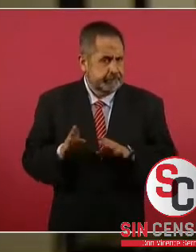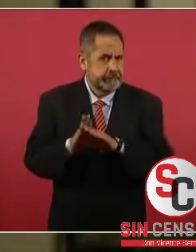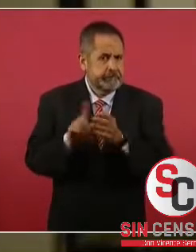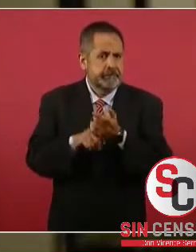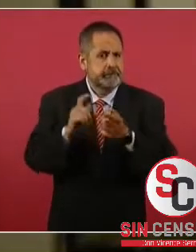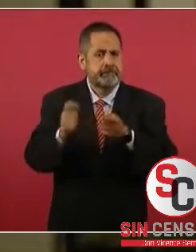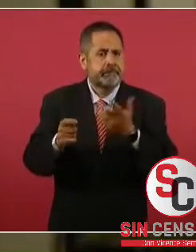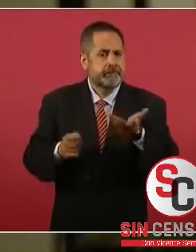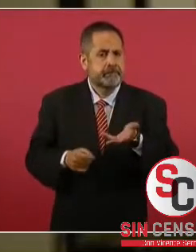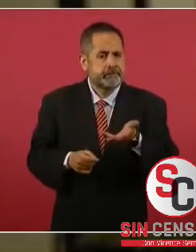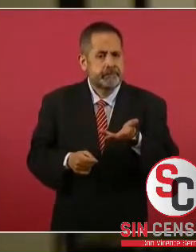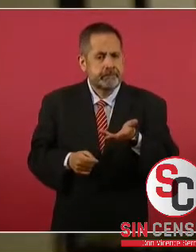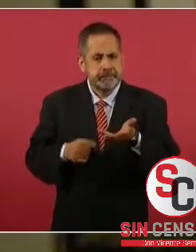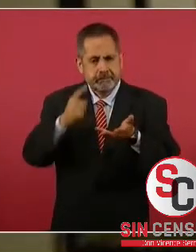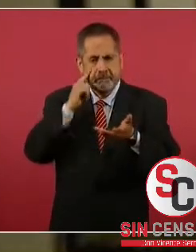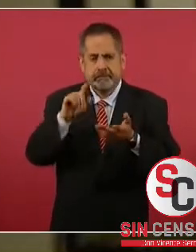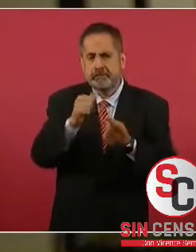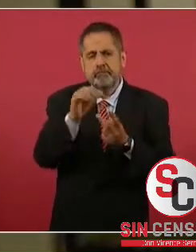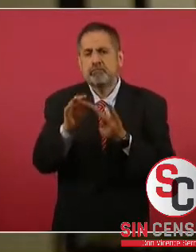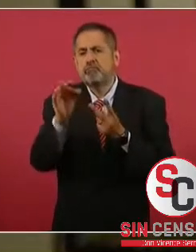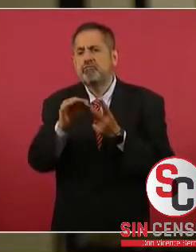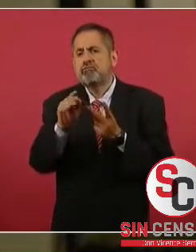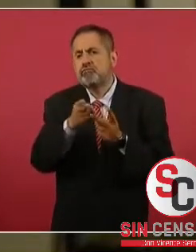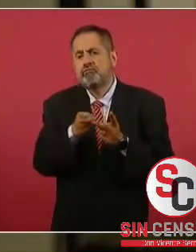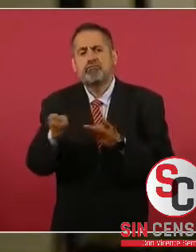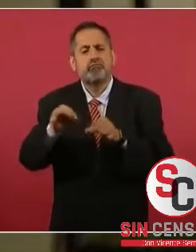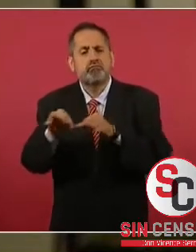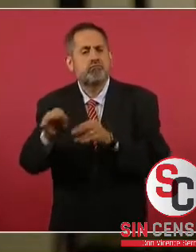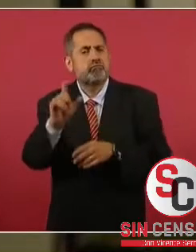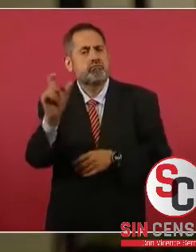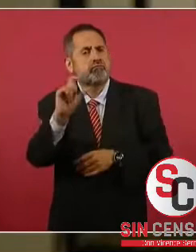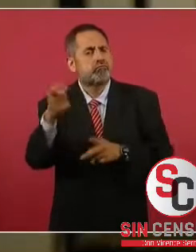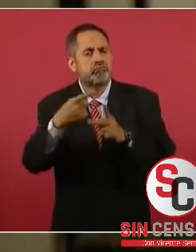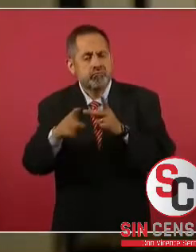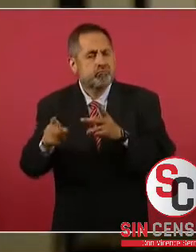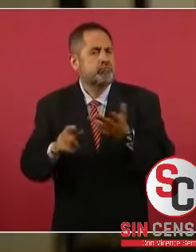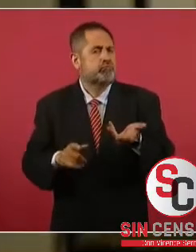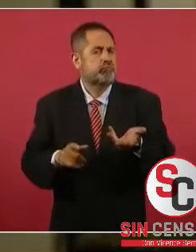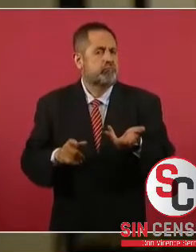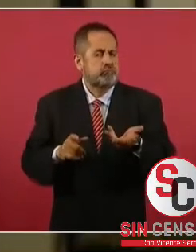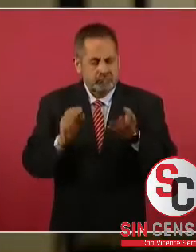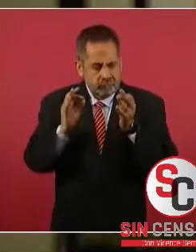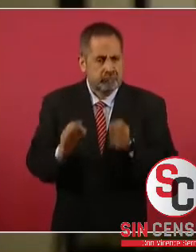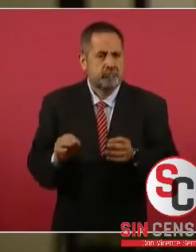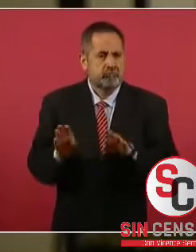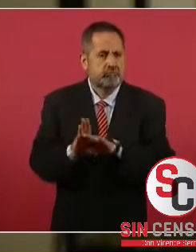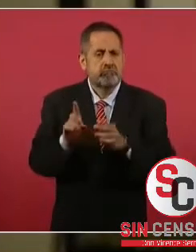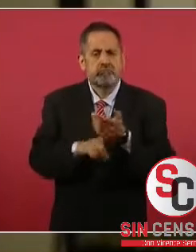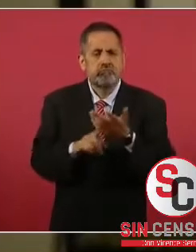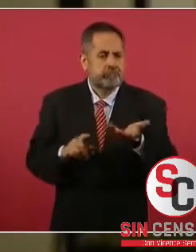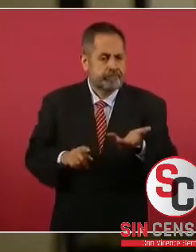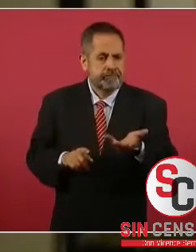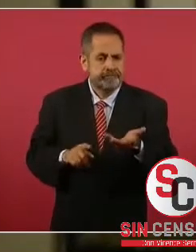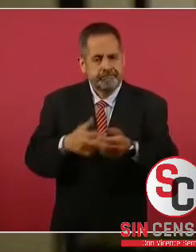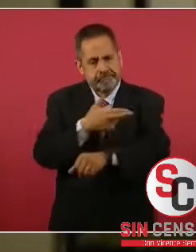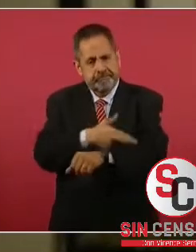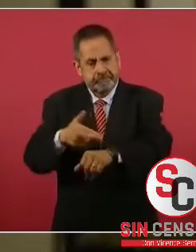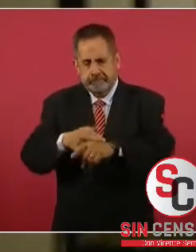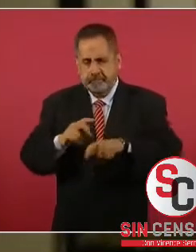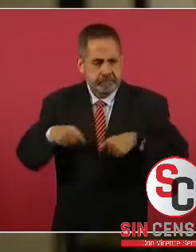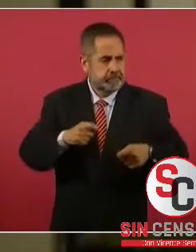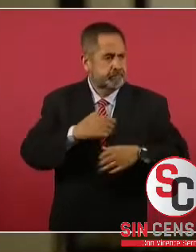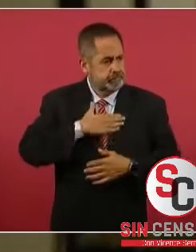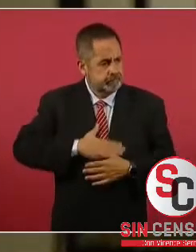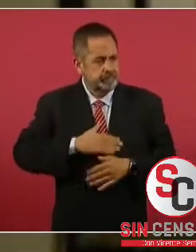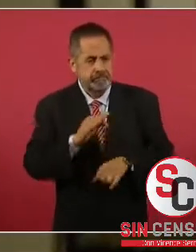de alternativa laboral? ¿Cuándo se va a hacer esta justicia a los